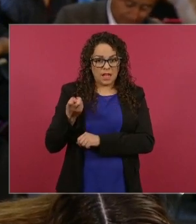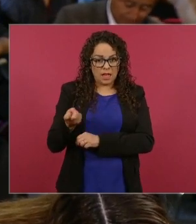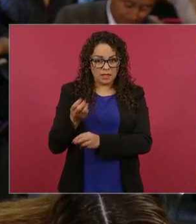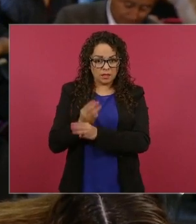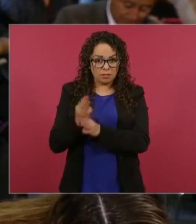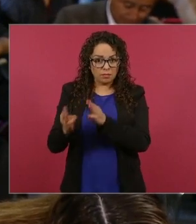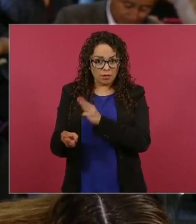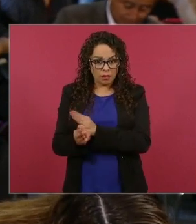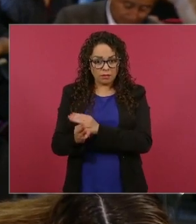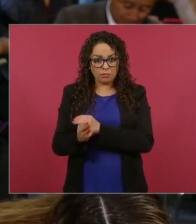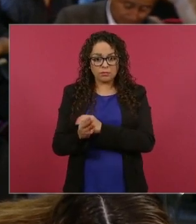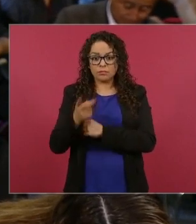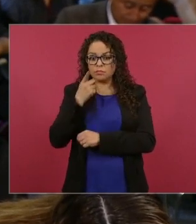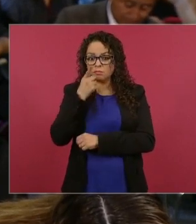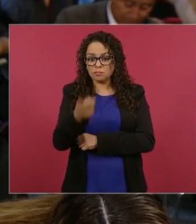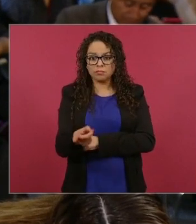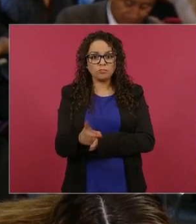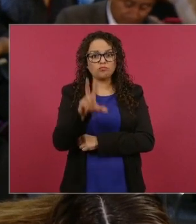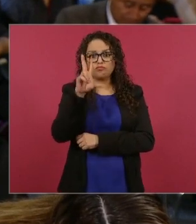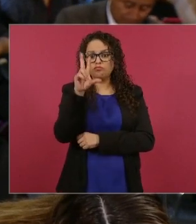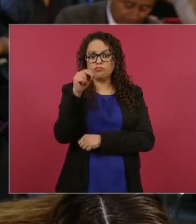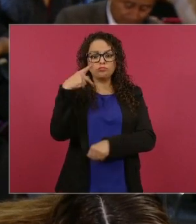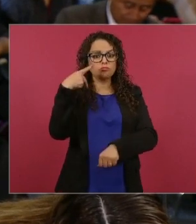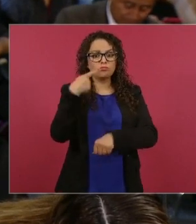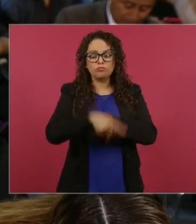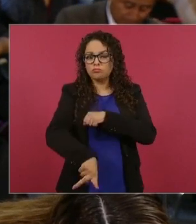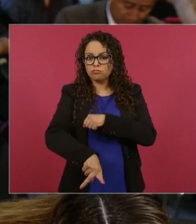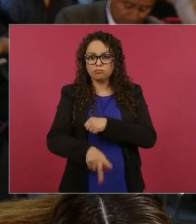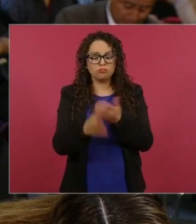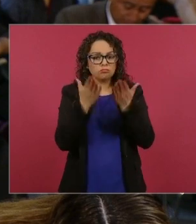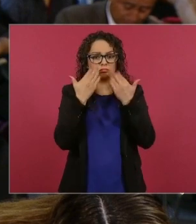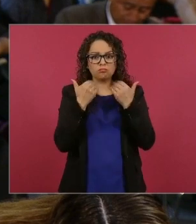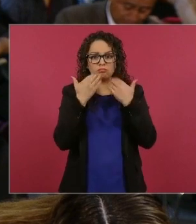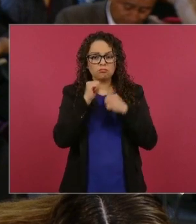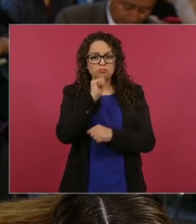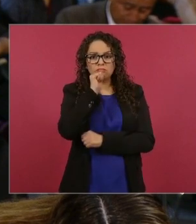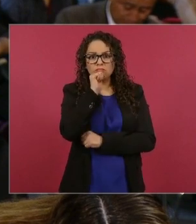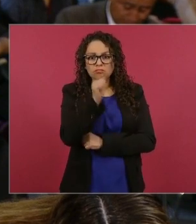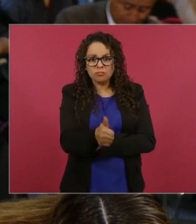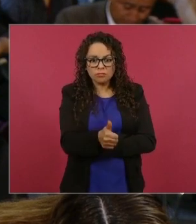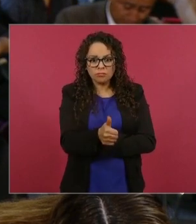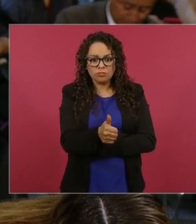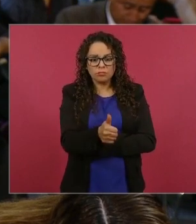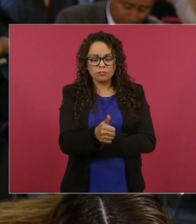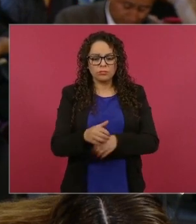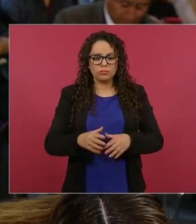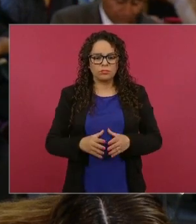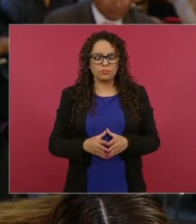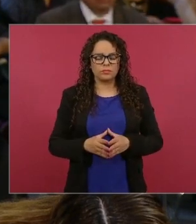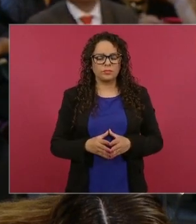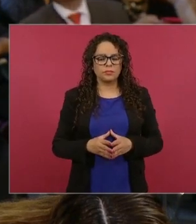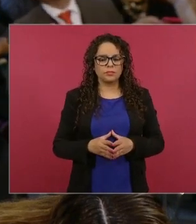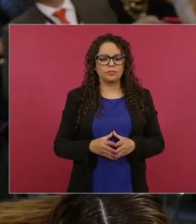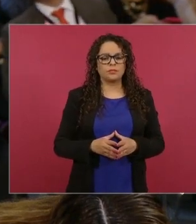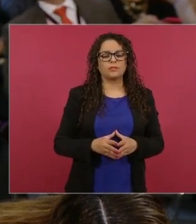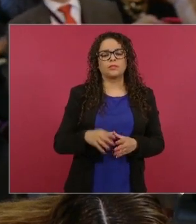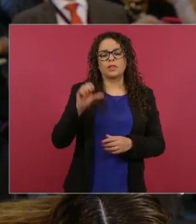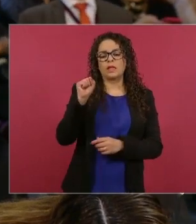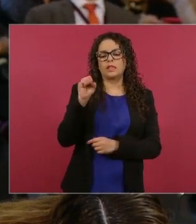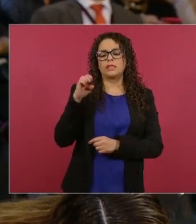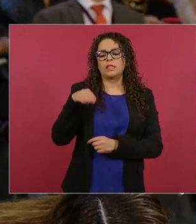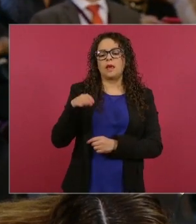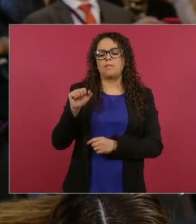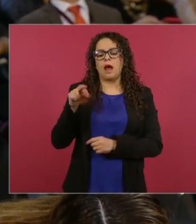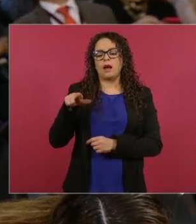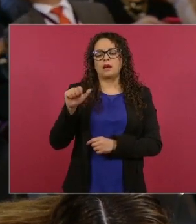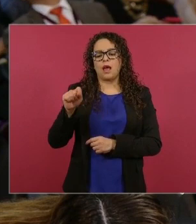peligrosos por no ser tóxicos ni corrosivos Aymar ya consultó a la Semarnat mediante el